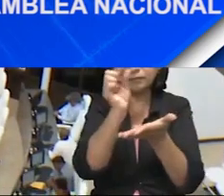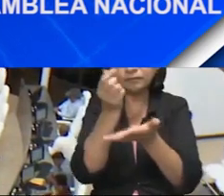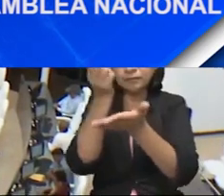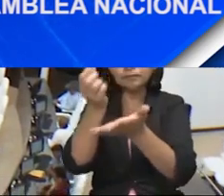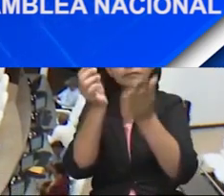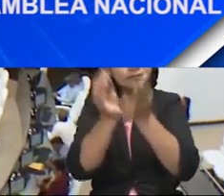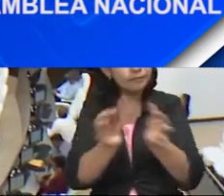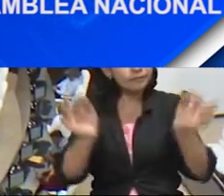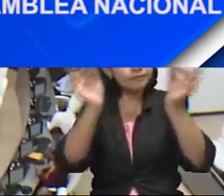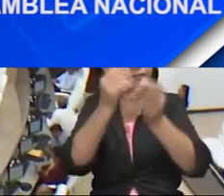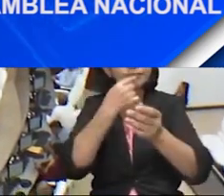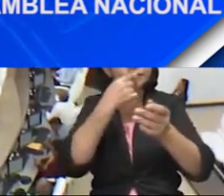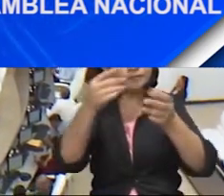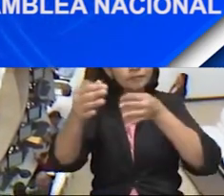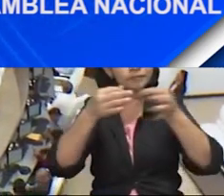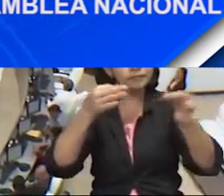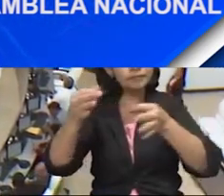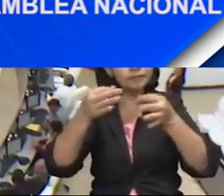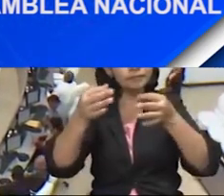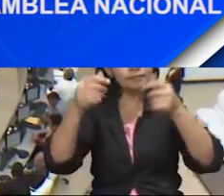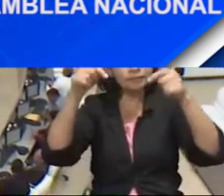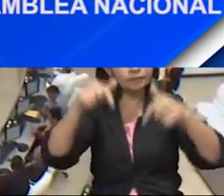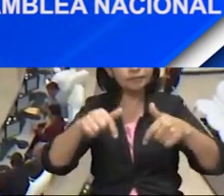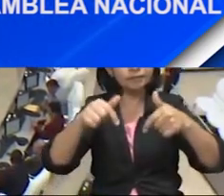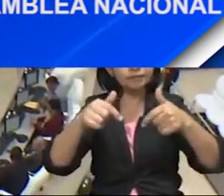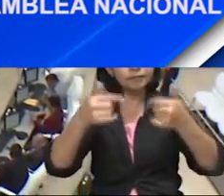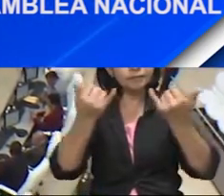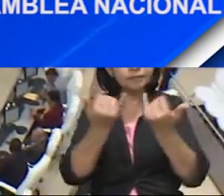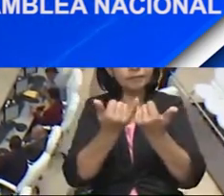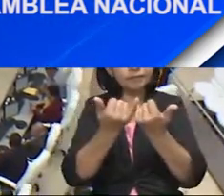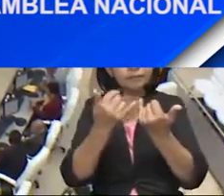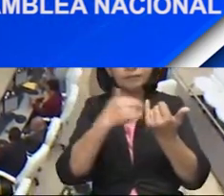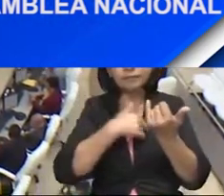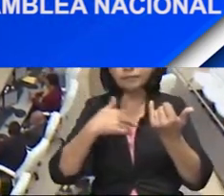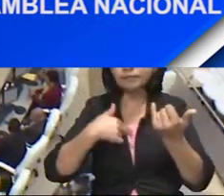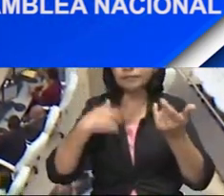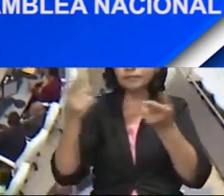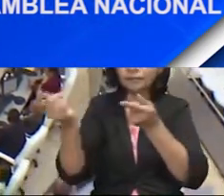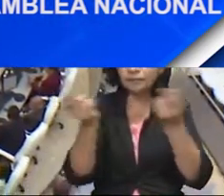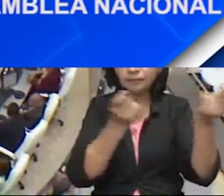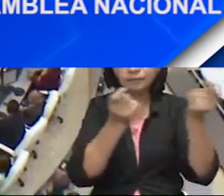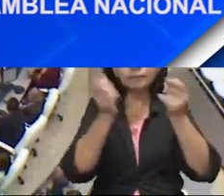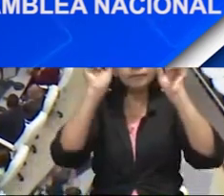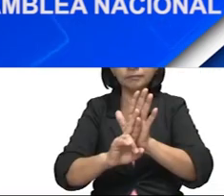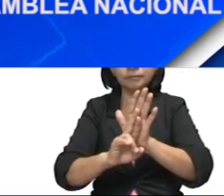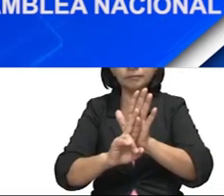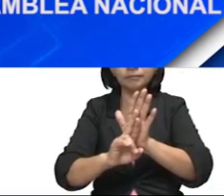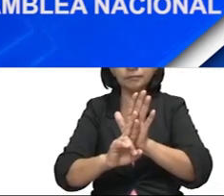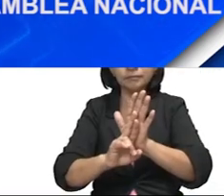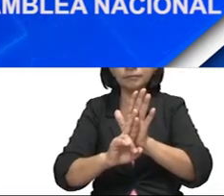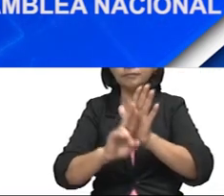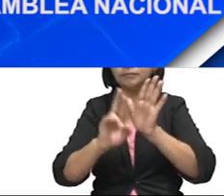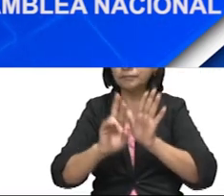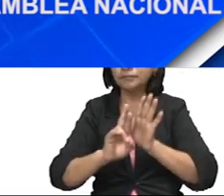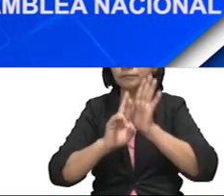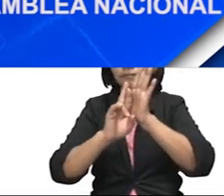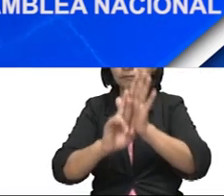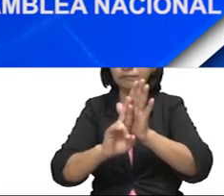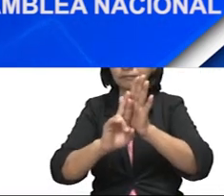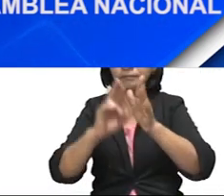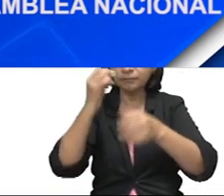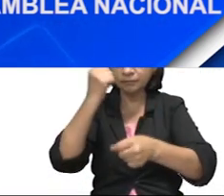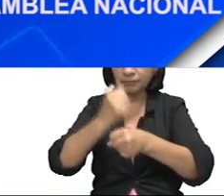creció en un 30.90% con relación al periodo anterior. Los resultados del